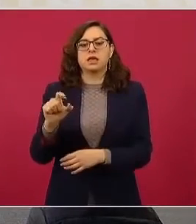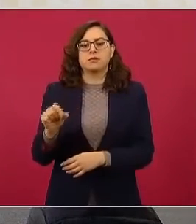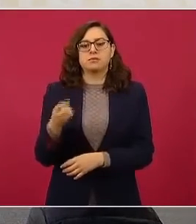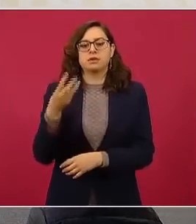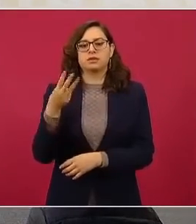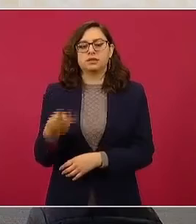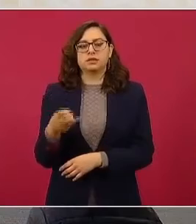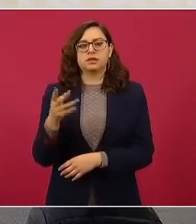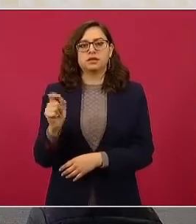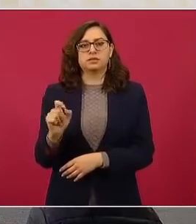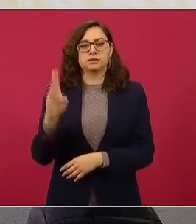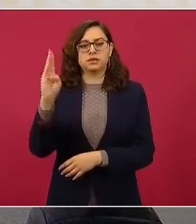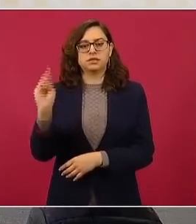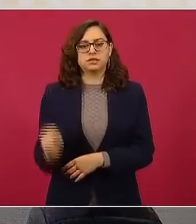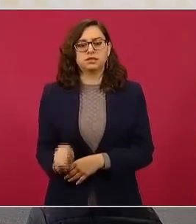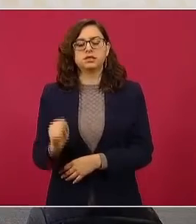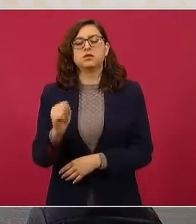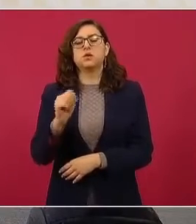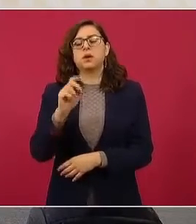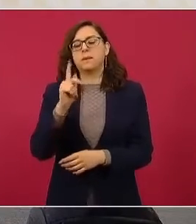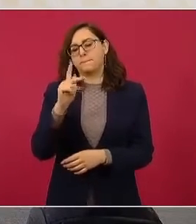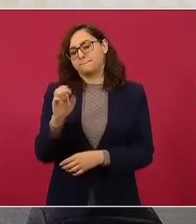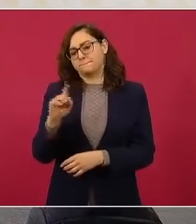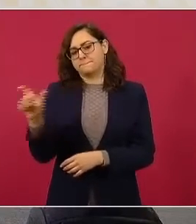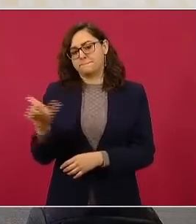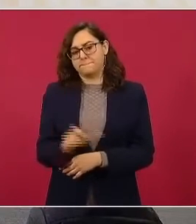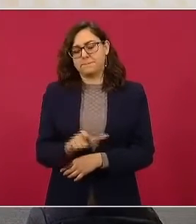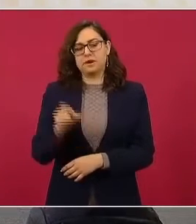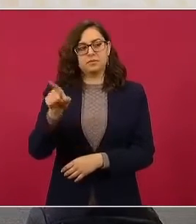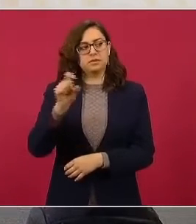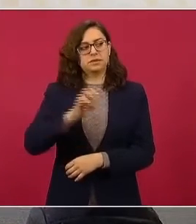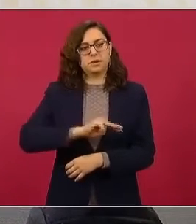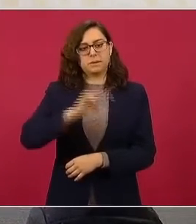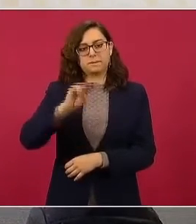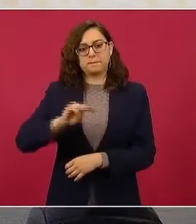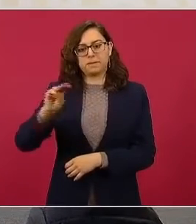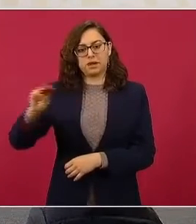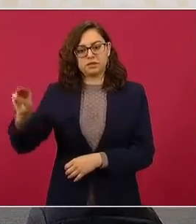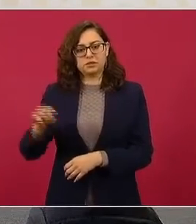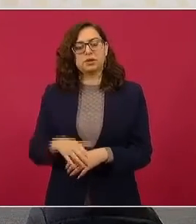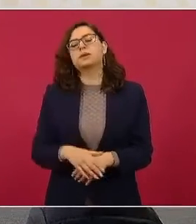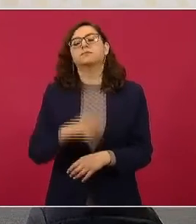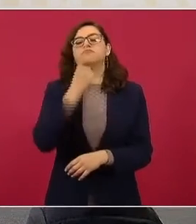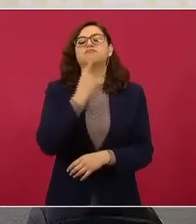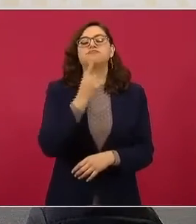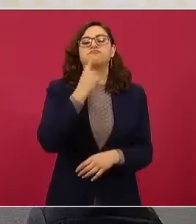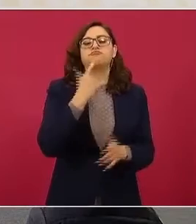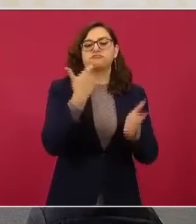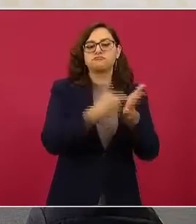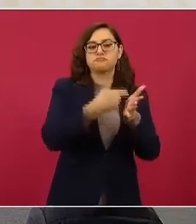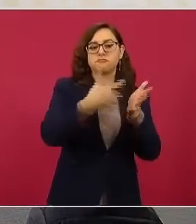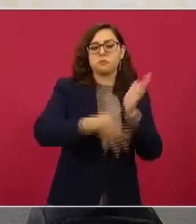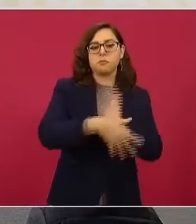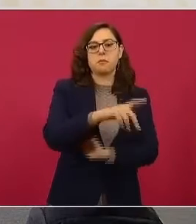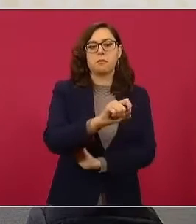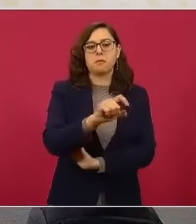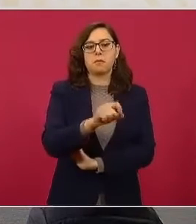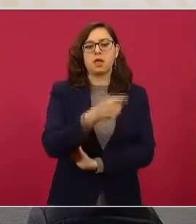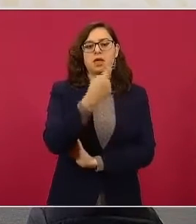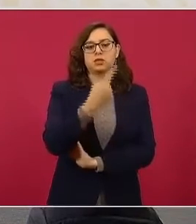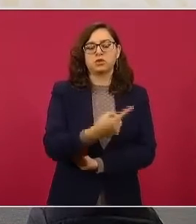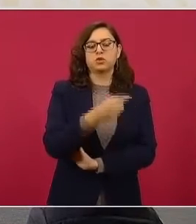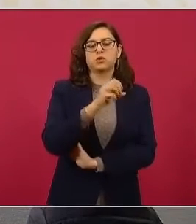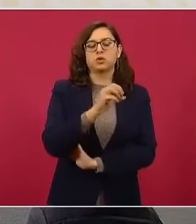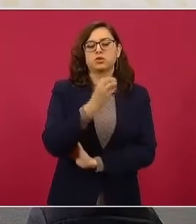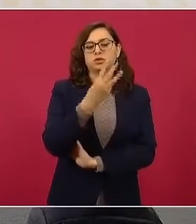29 centavos de franquicia Pemex en Buenavista, Michoacán. La Premium, la más barata, 21 pesos con tres centavos de